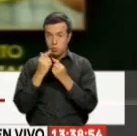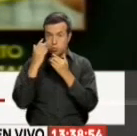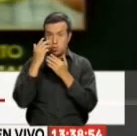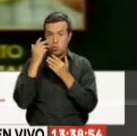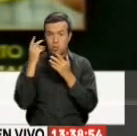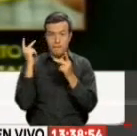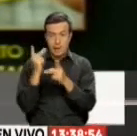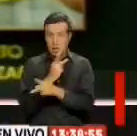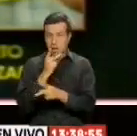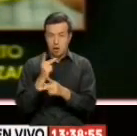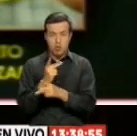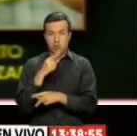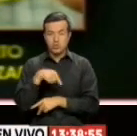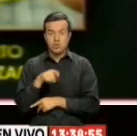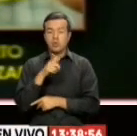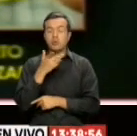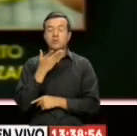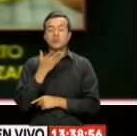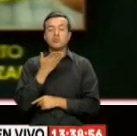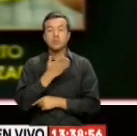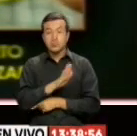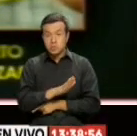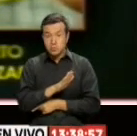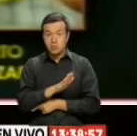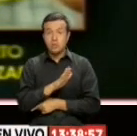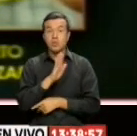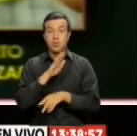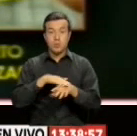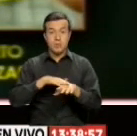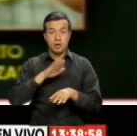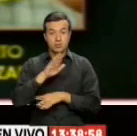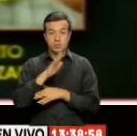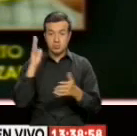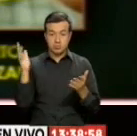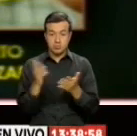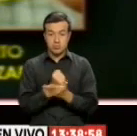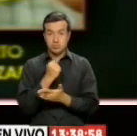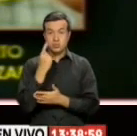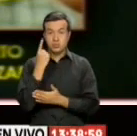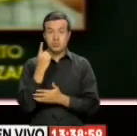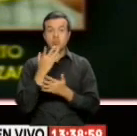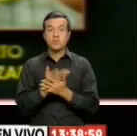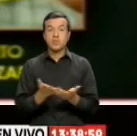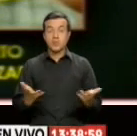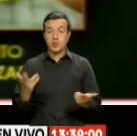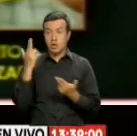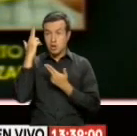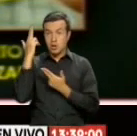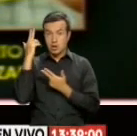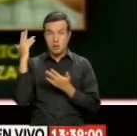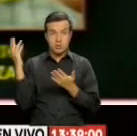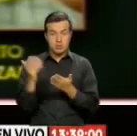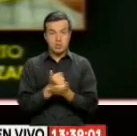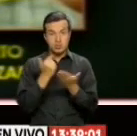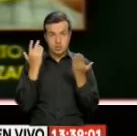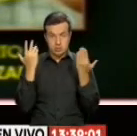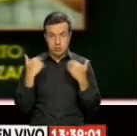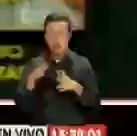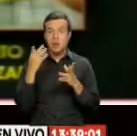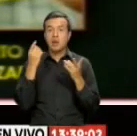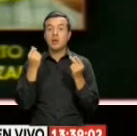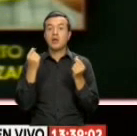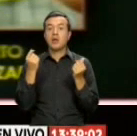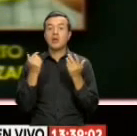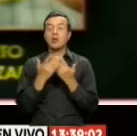Criminales Y quien A quien se le incautó Un lote De armas De guerra Y dinero